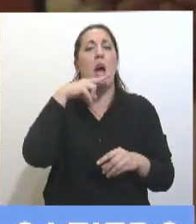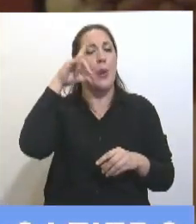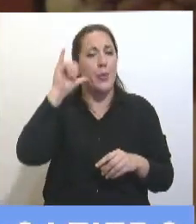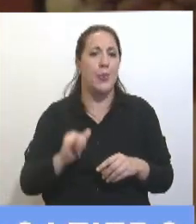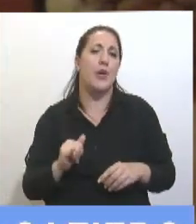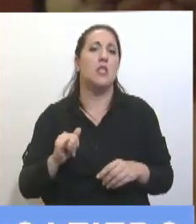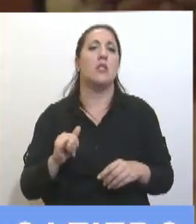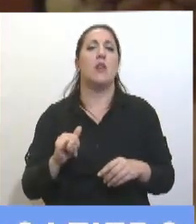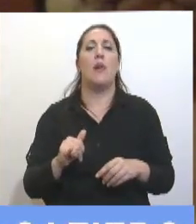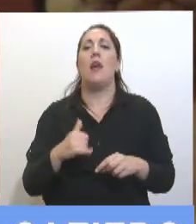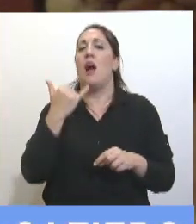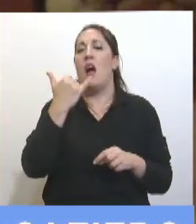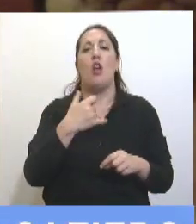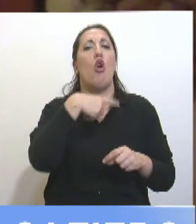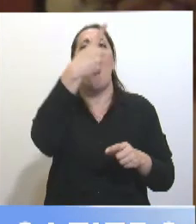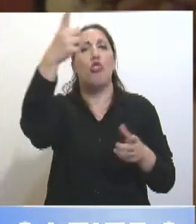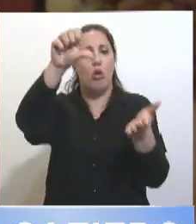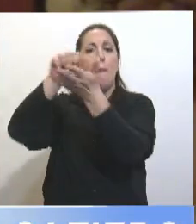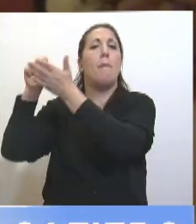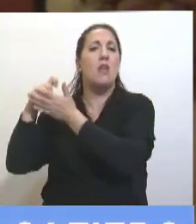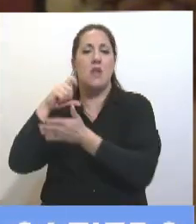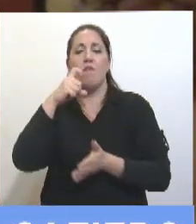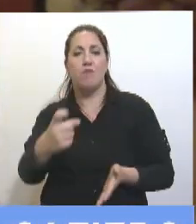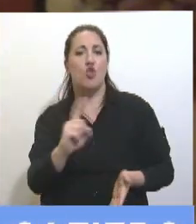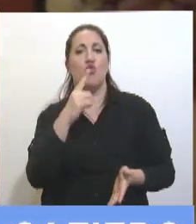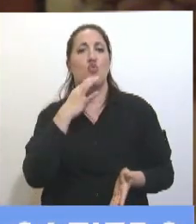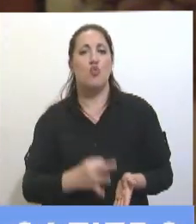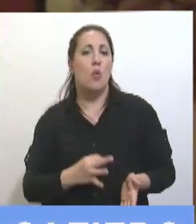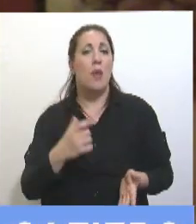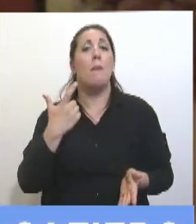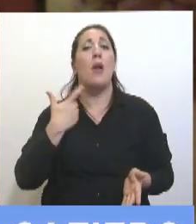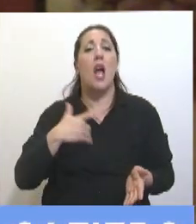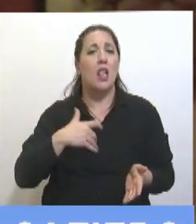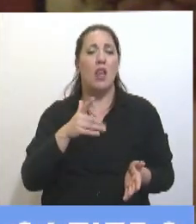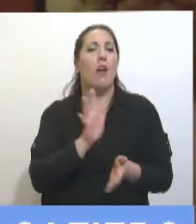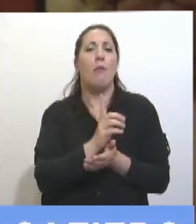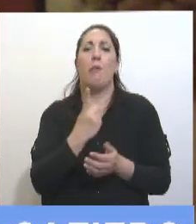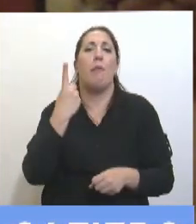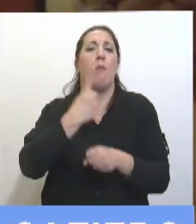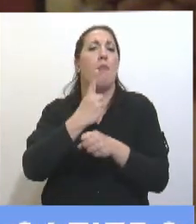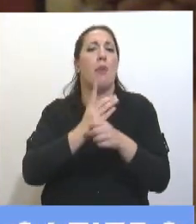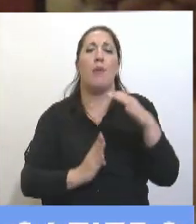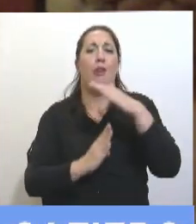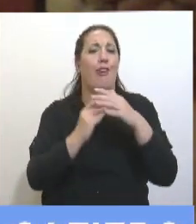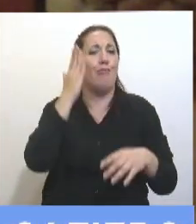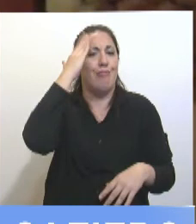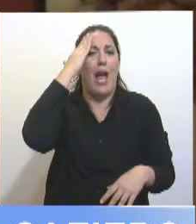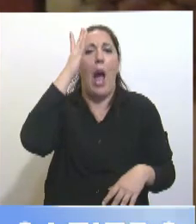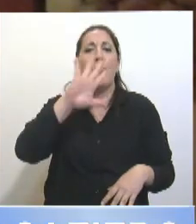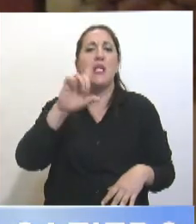bueno, y siguen otros países incumplidos. Pero Argentina es la vanguardia del incumplimiento. Y para terminar,